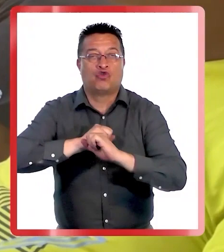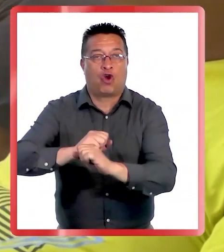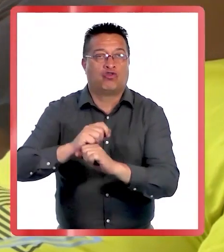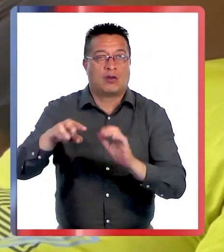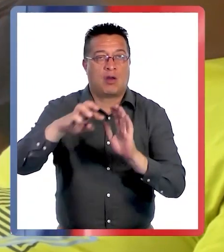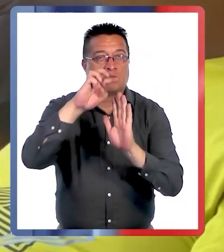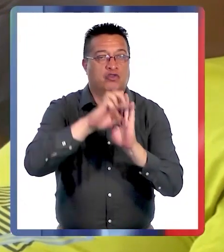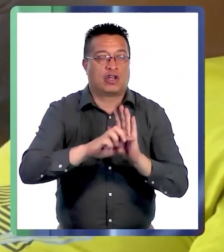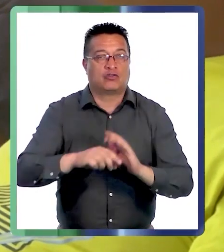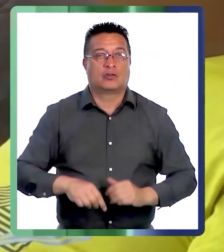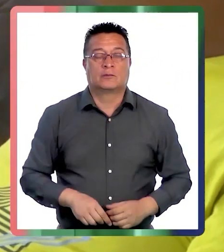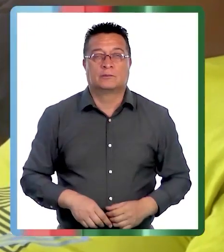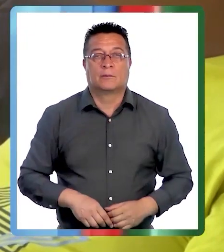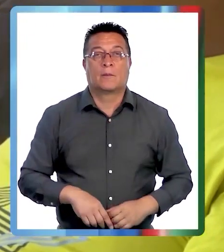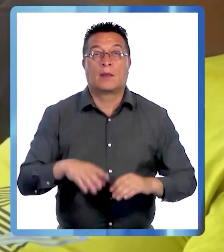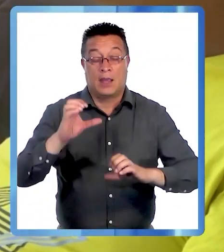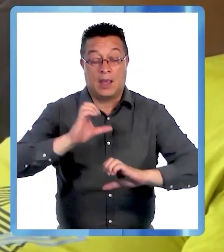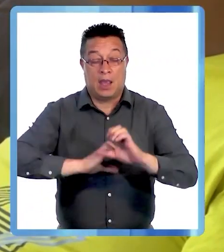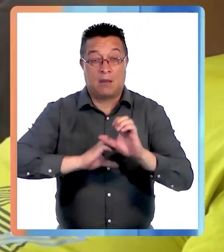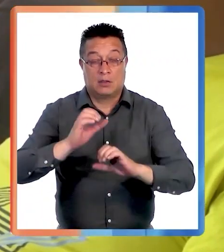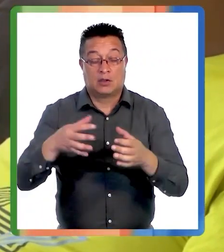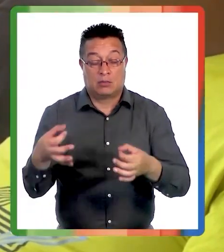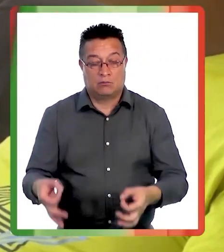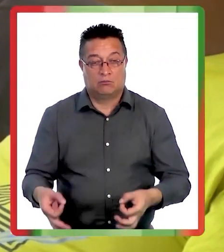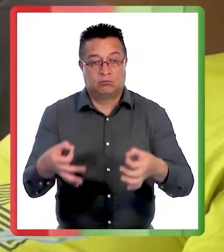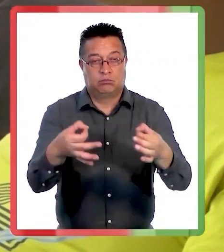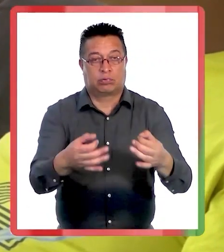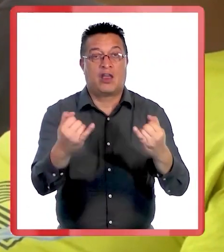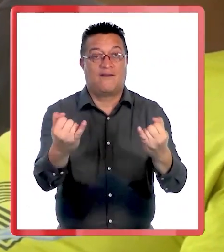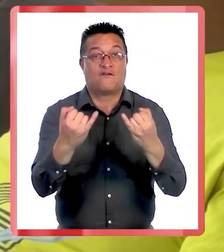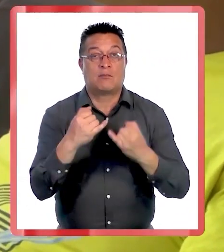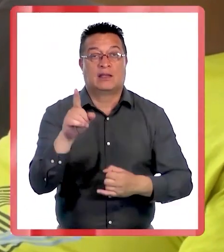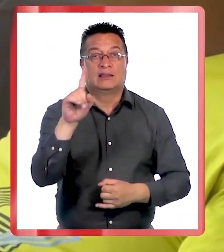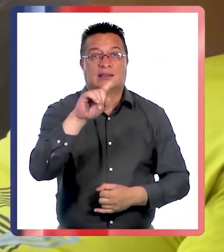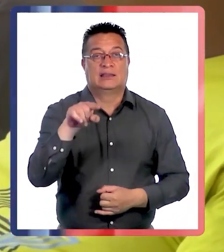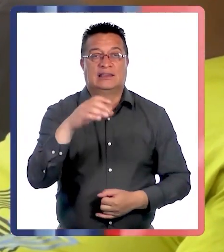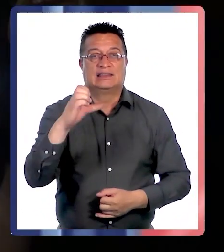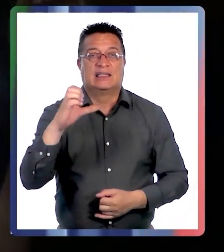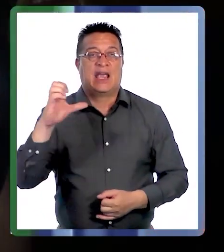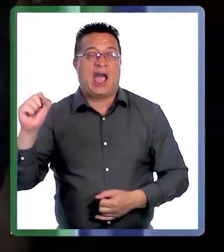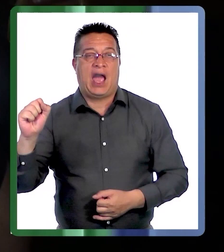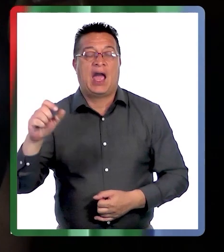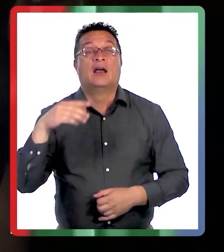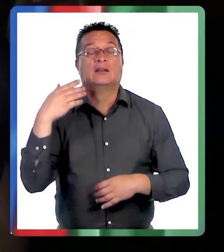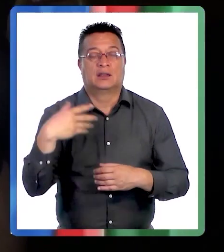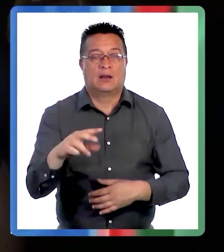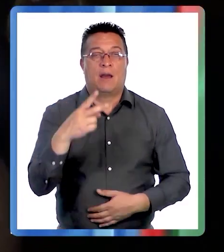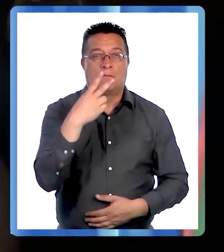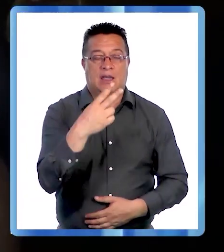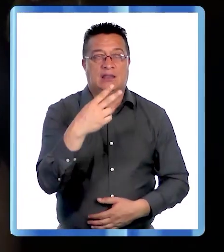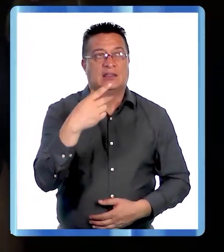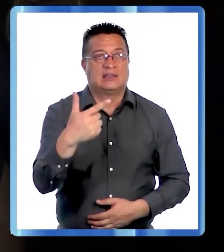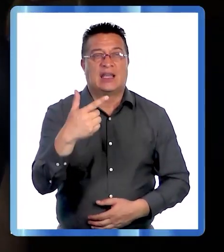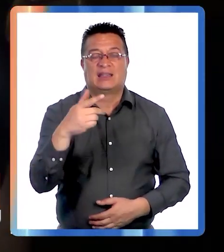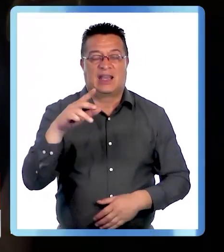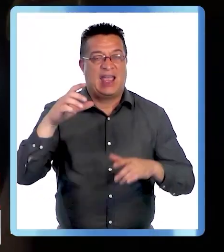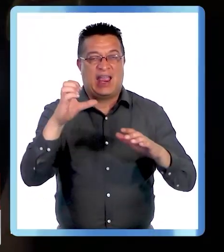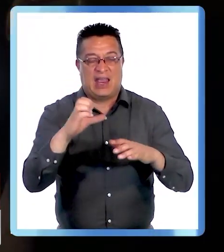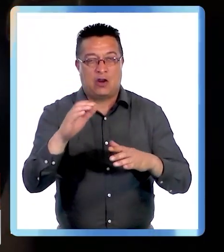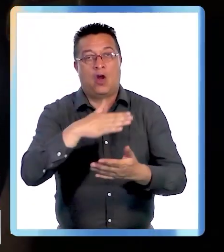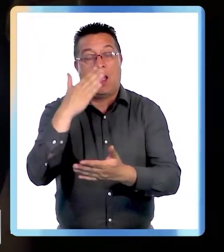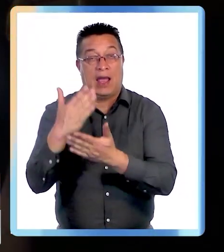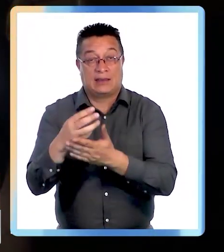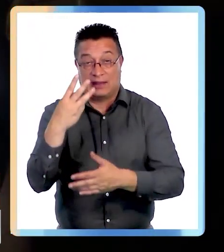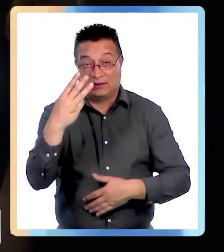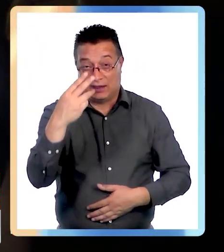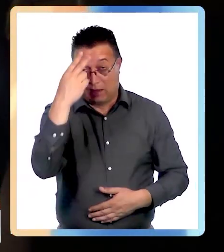proyecto. La empresa presentó su informe al CEA el día de 27, 17 de enero y tenemos hasta el 3 de